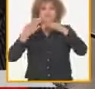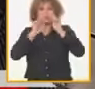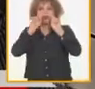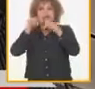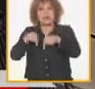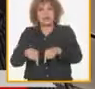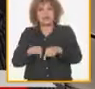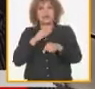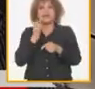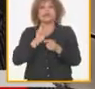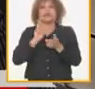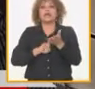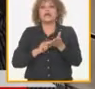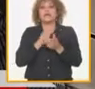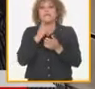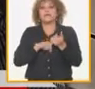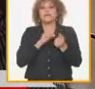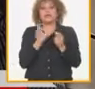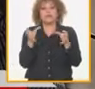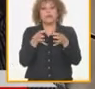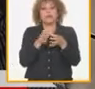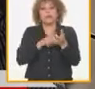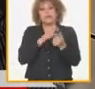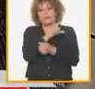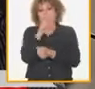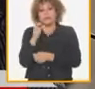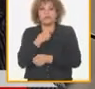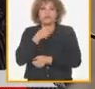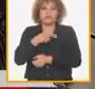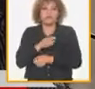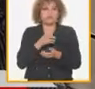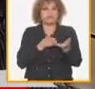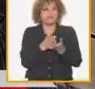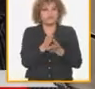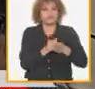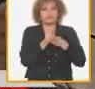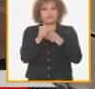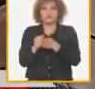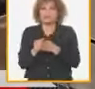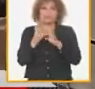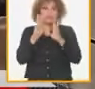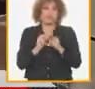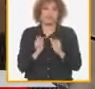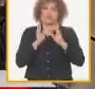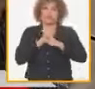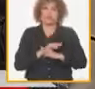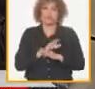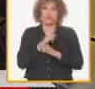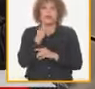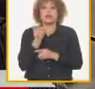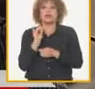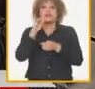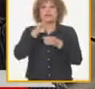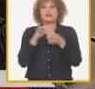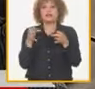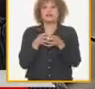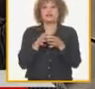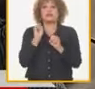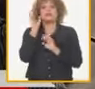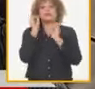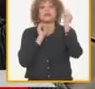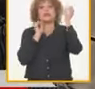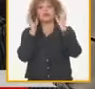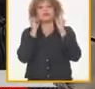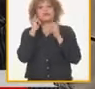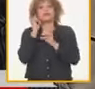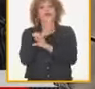si un núcleo del partido si una estructura del partido no es capaz de seguirlo no vamos a darle resultado incluido el papel la introducción de la innovación de la ciencia